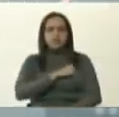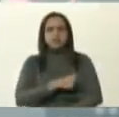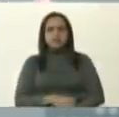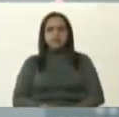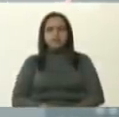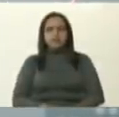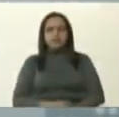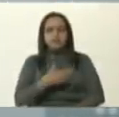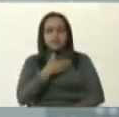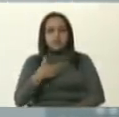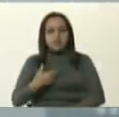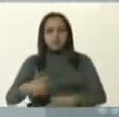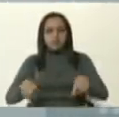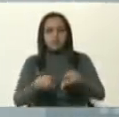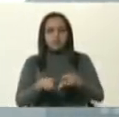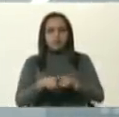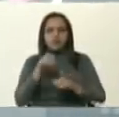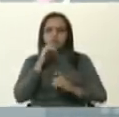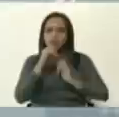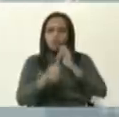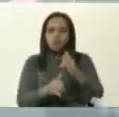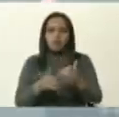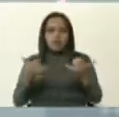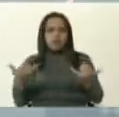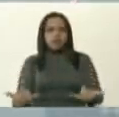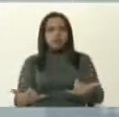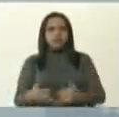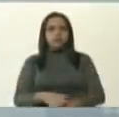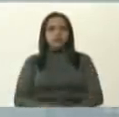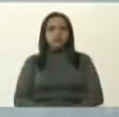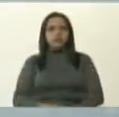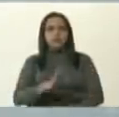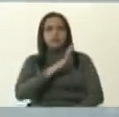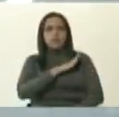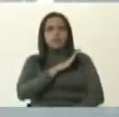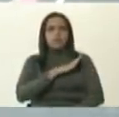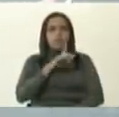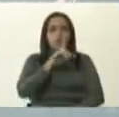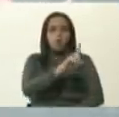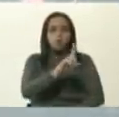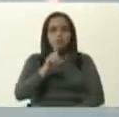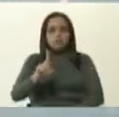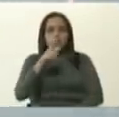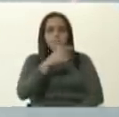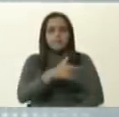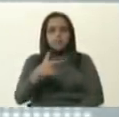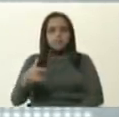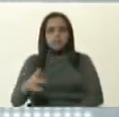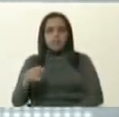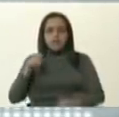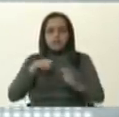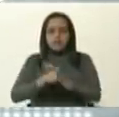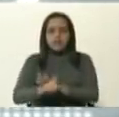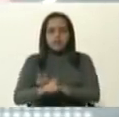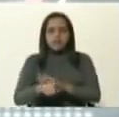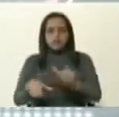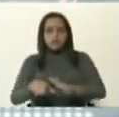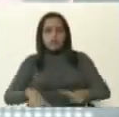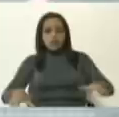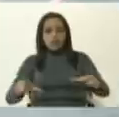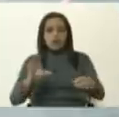Pero queremos de igual forma informar que, actualmente, tenemos 11 pacientes en unidad de cuidado intensivo